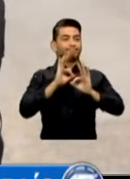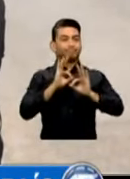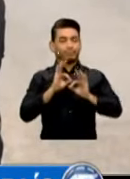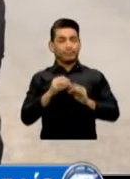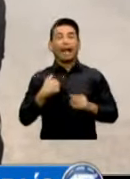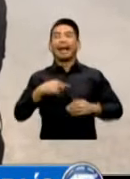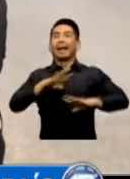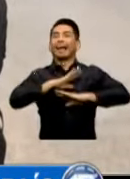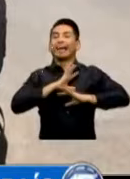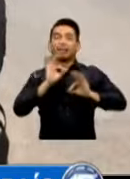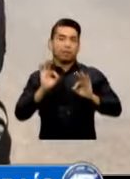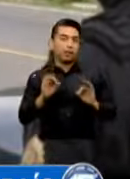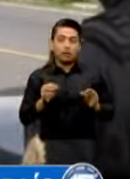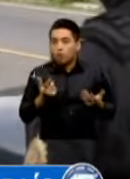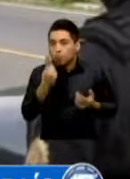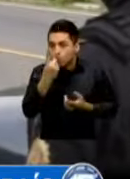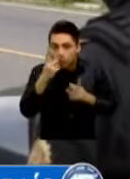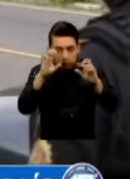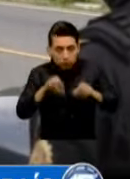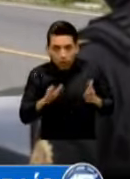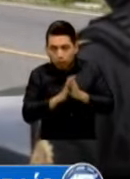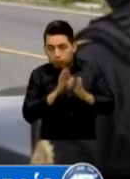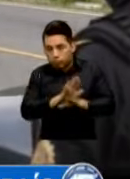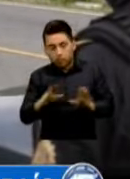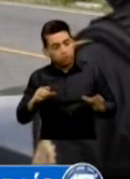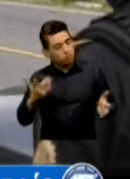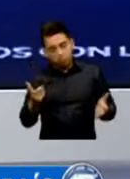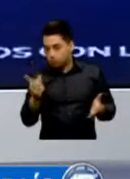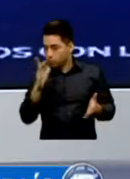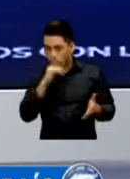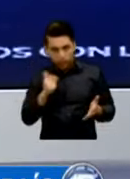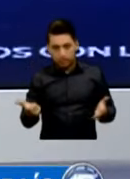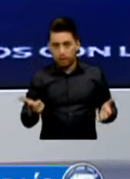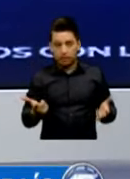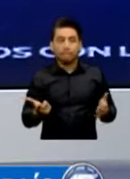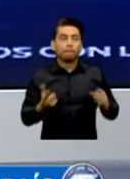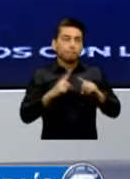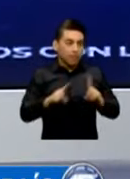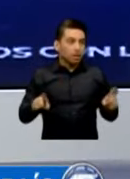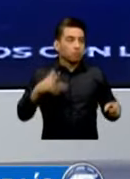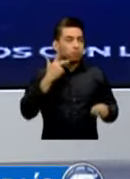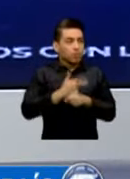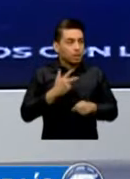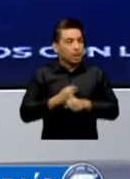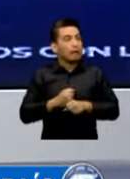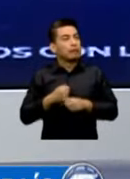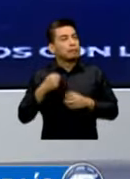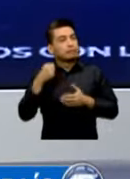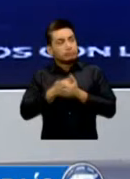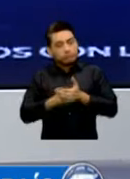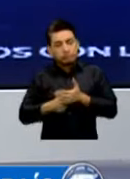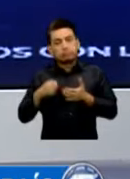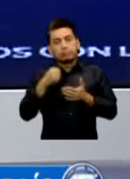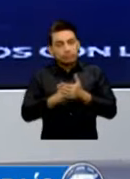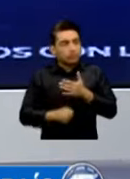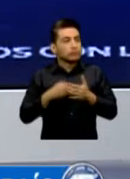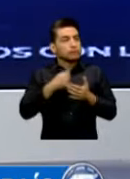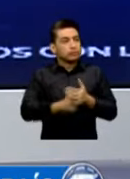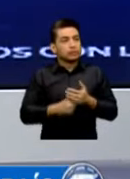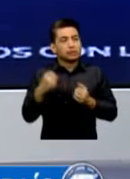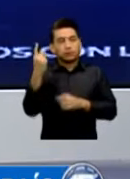Es Lamentable Pero Guatemala Está Haciendo Un Esfuerzo Realmente Importante En Contra De